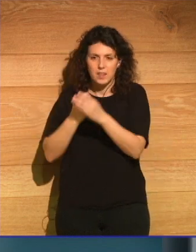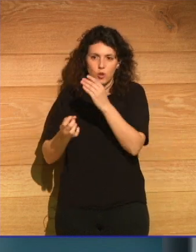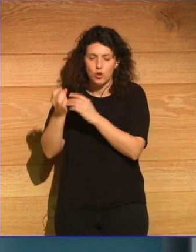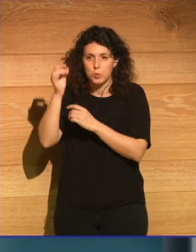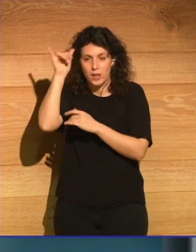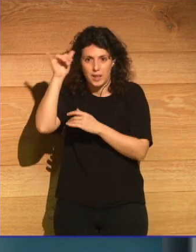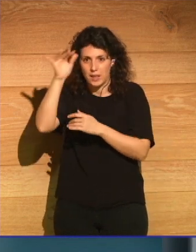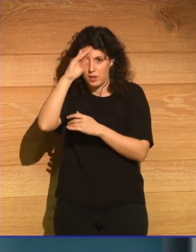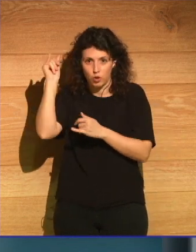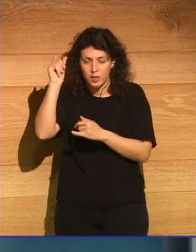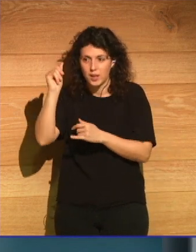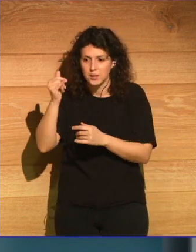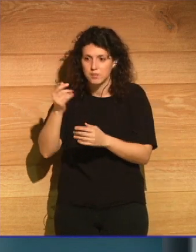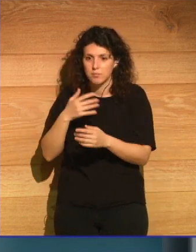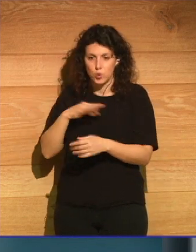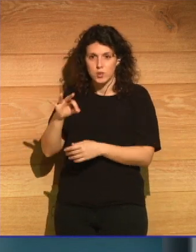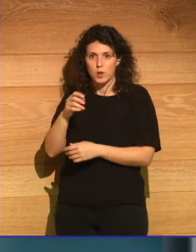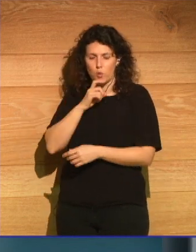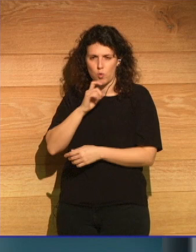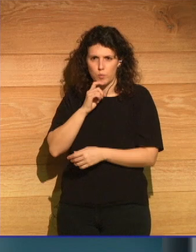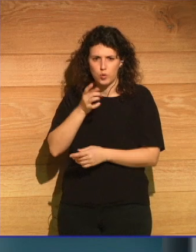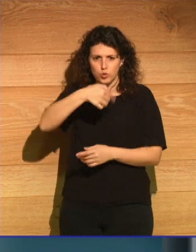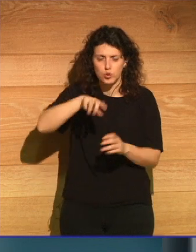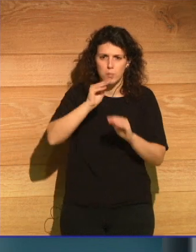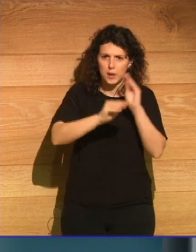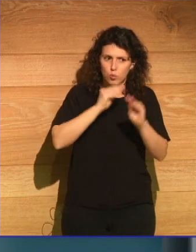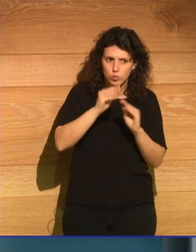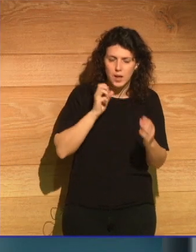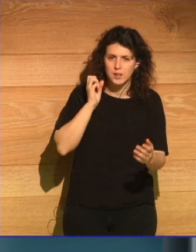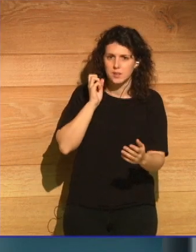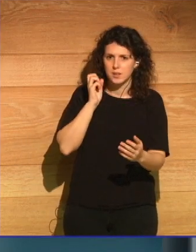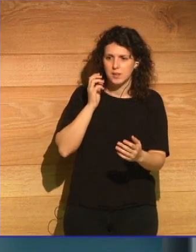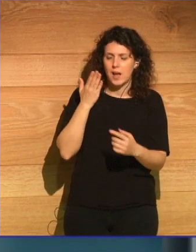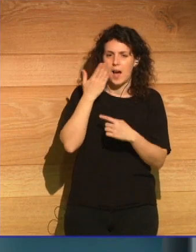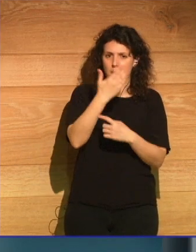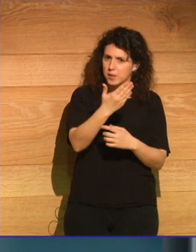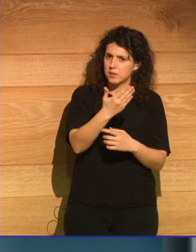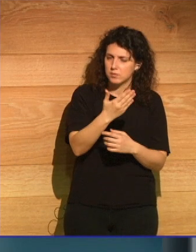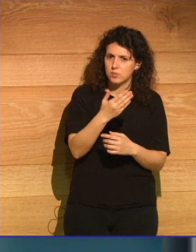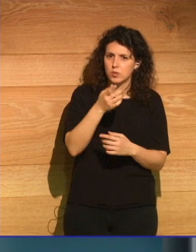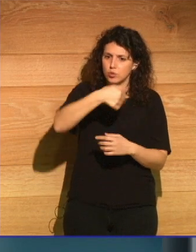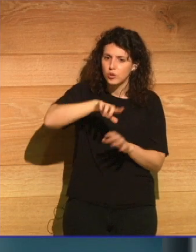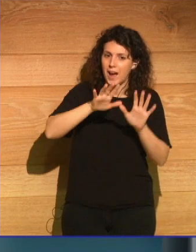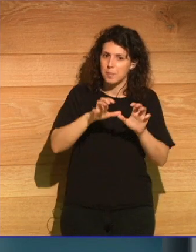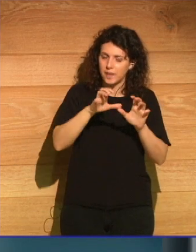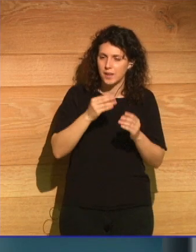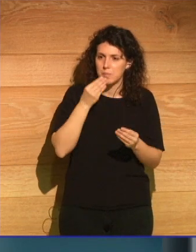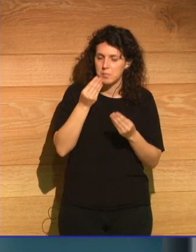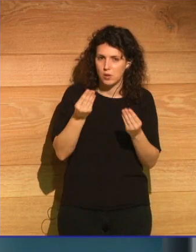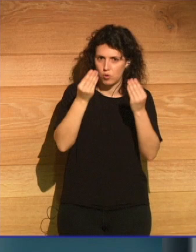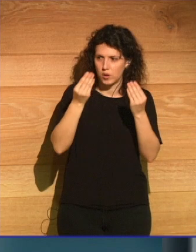cuanto más nos enfrentemos a estas preguntas más podremos aprender a ser mejores antepasados